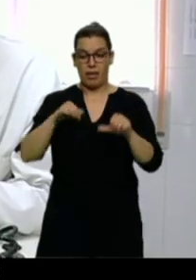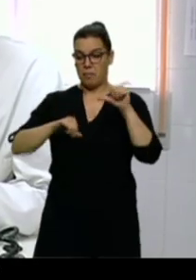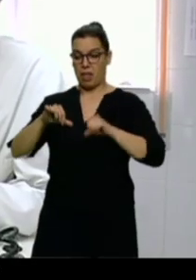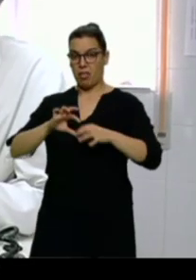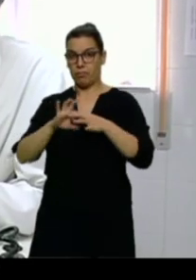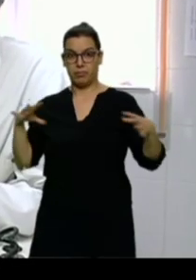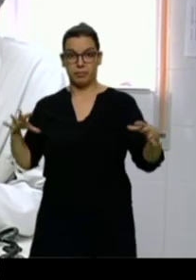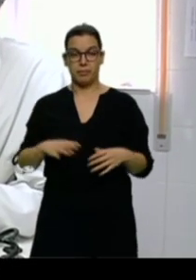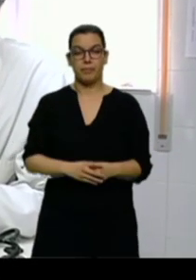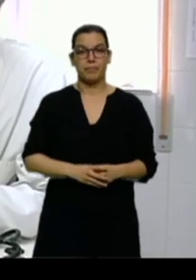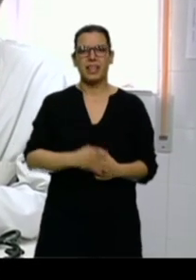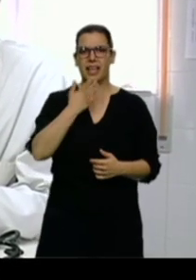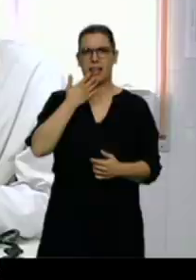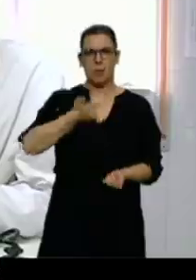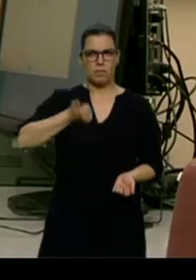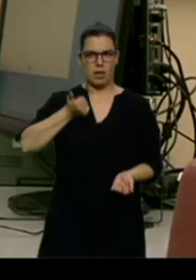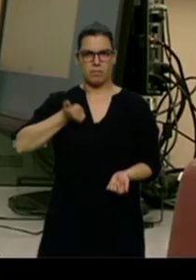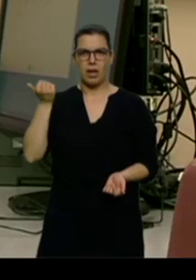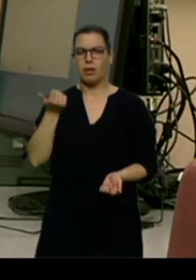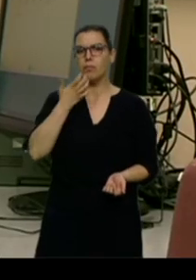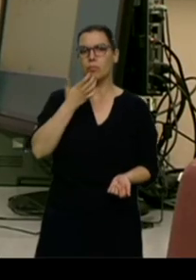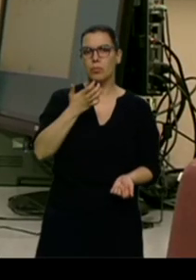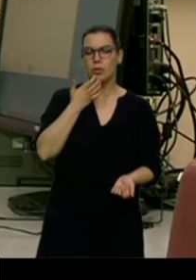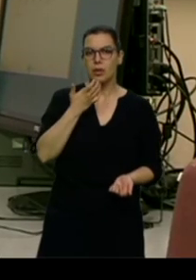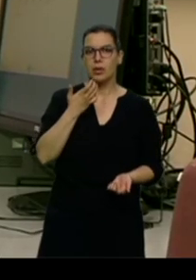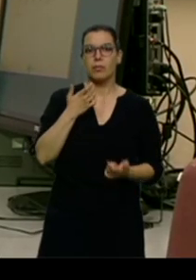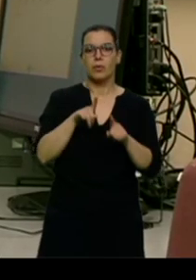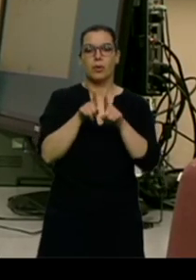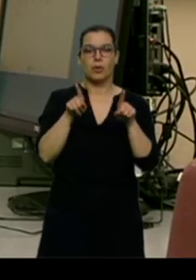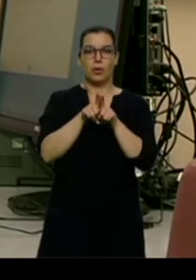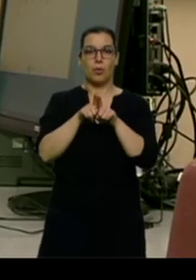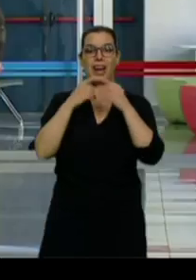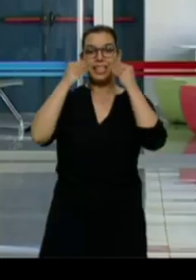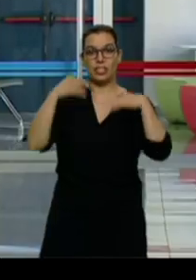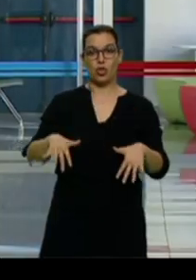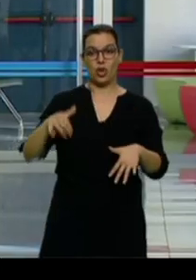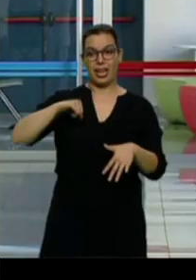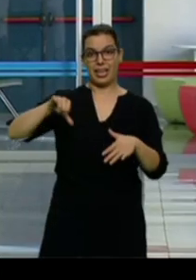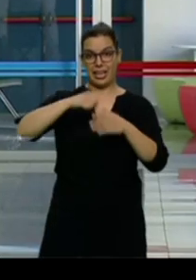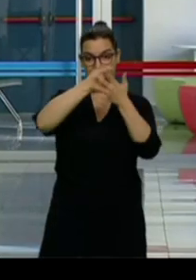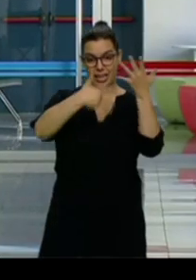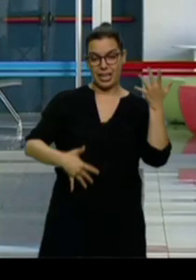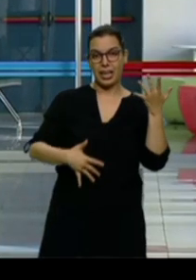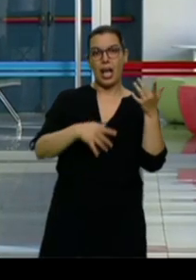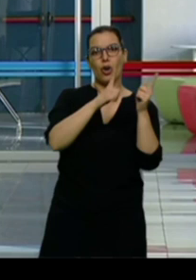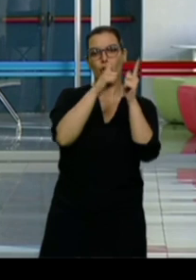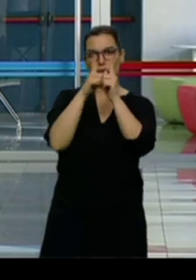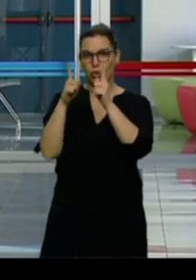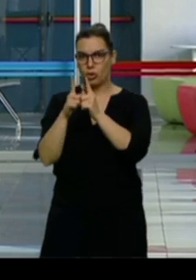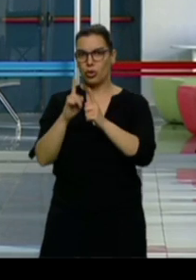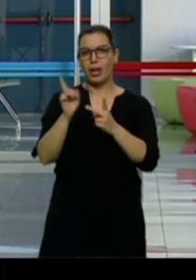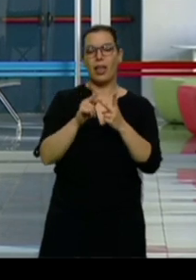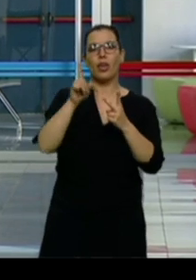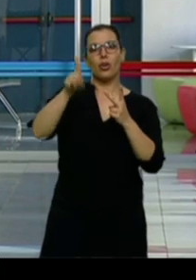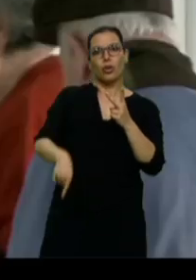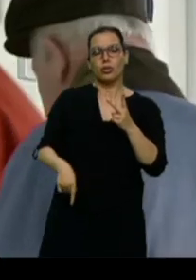ejemplos. No se deben utilizar siglas en los historiales clínicos, ni tampoco realizar la prueba del antígeno prostático si el